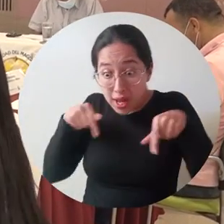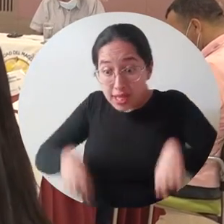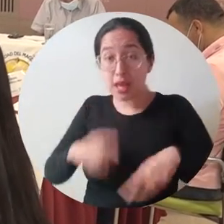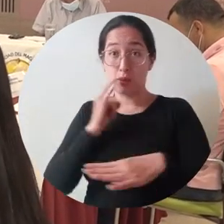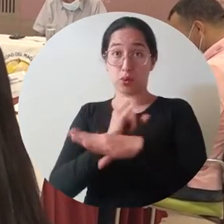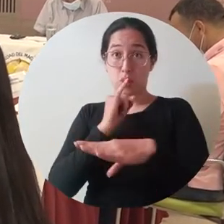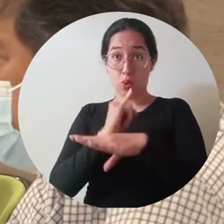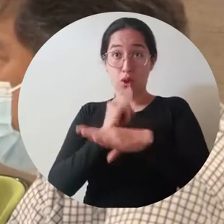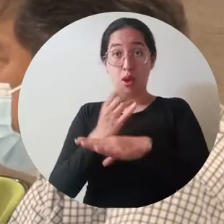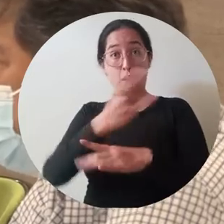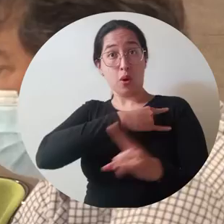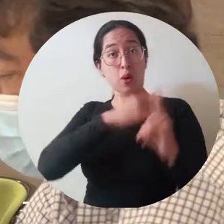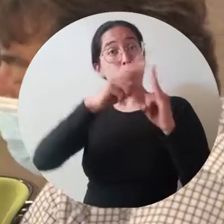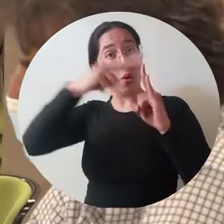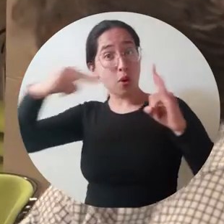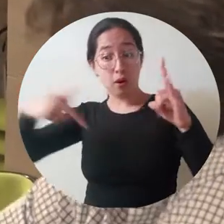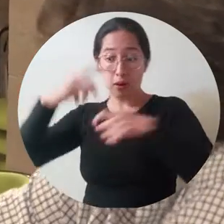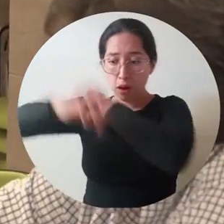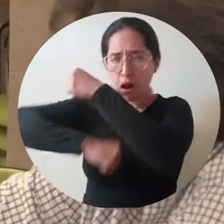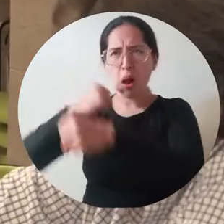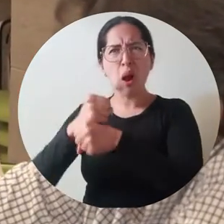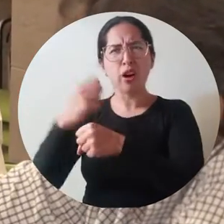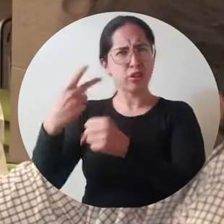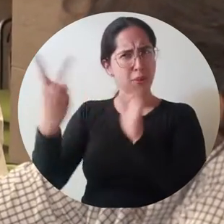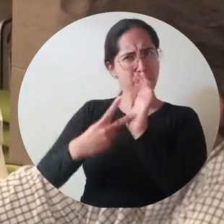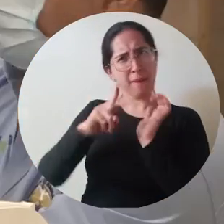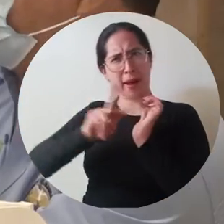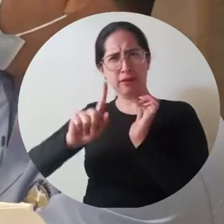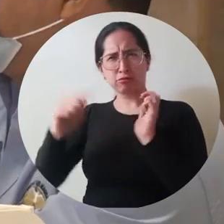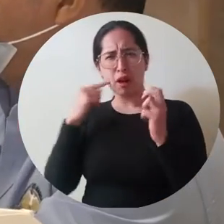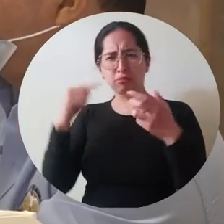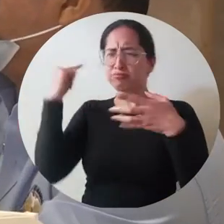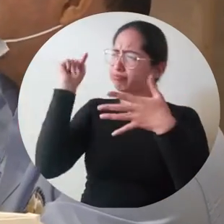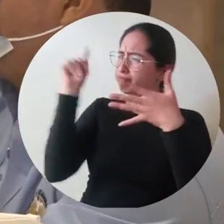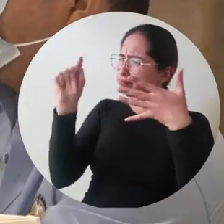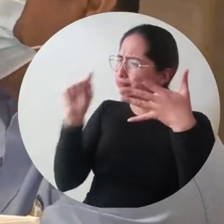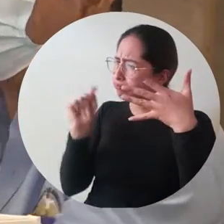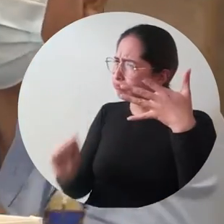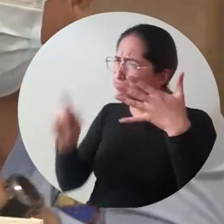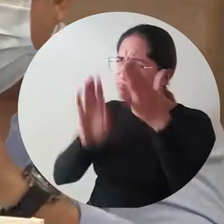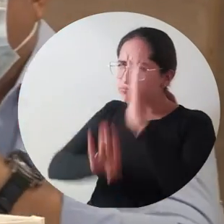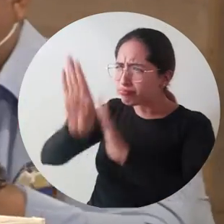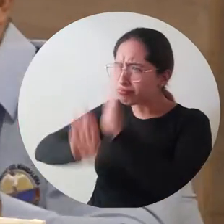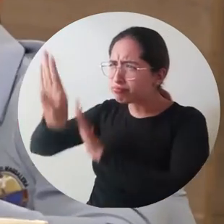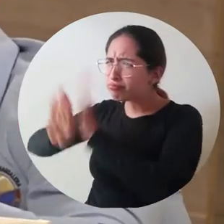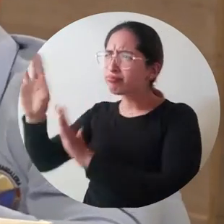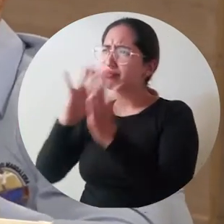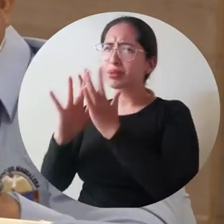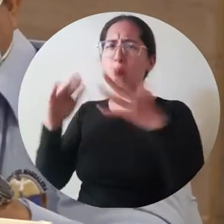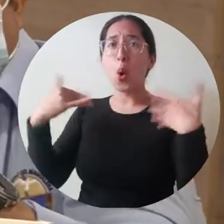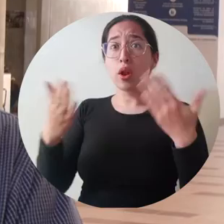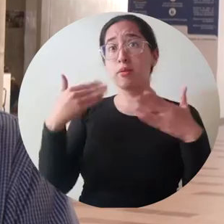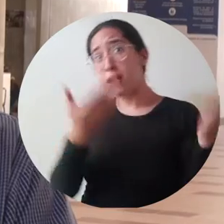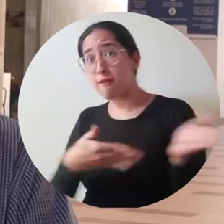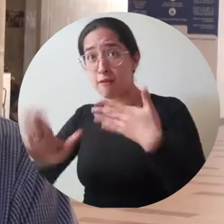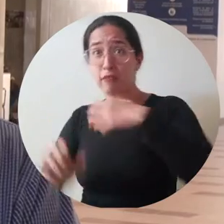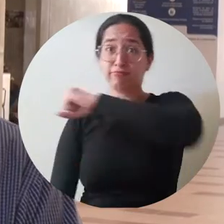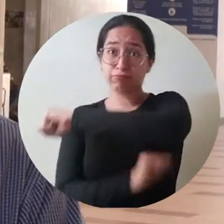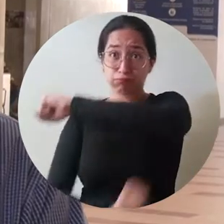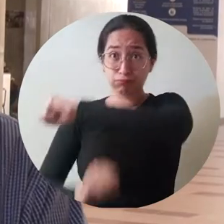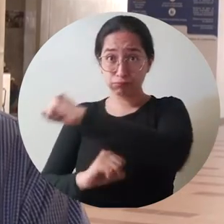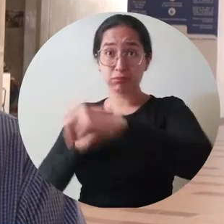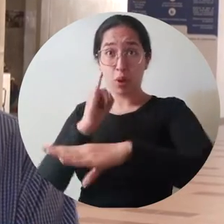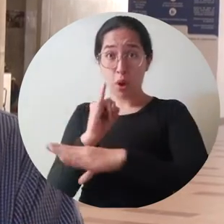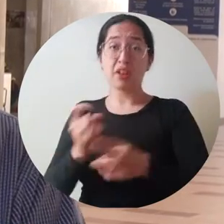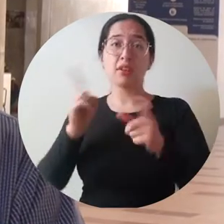2021, con base en lo trazado en el acuerdo de gestión rectoral, el plan de acción y el plan de fortalecimiento institucional. Este es un Consejo